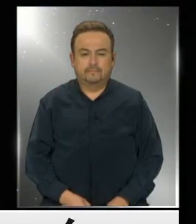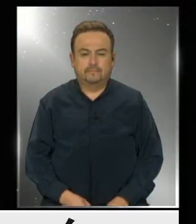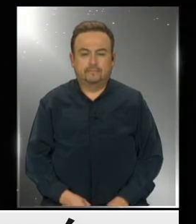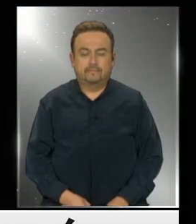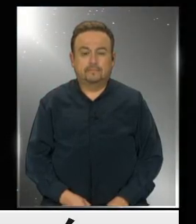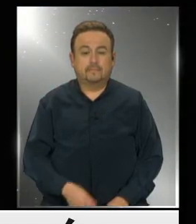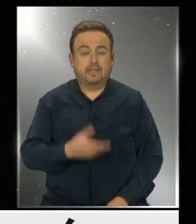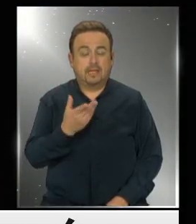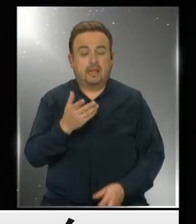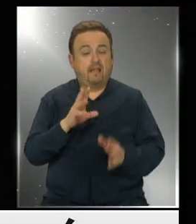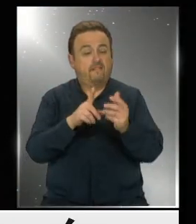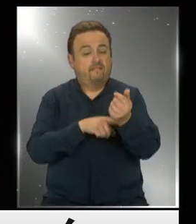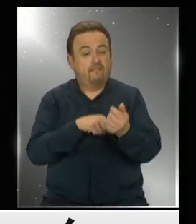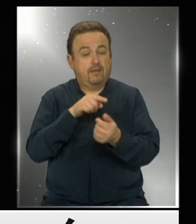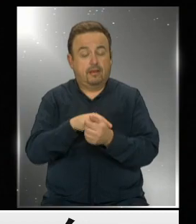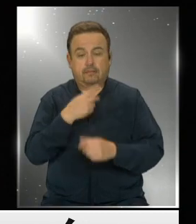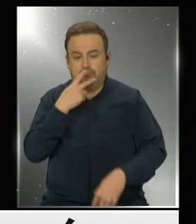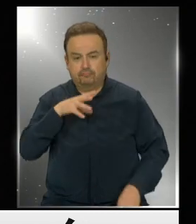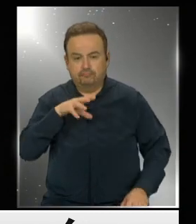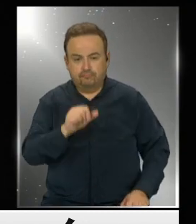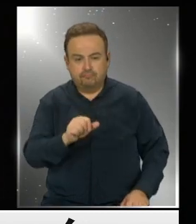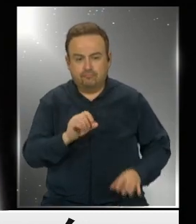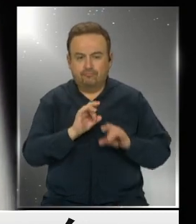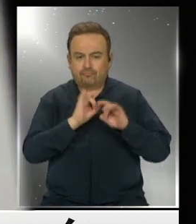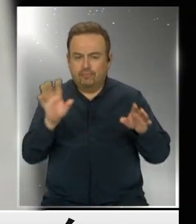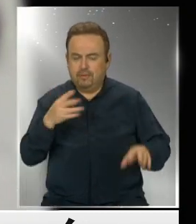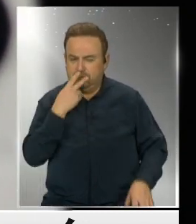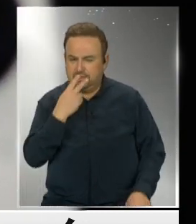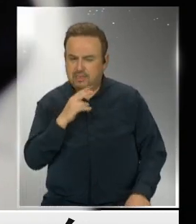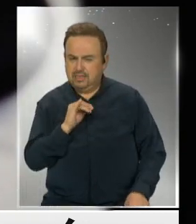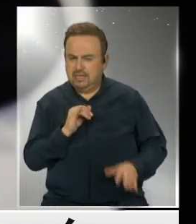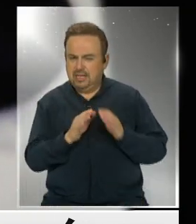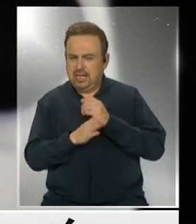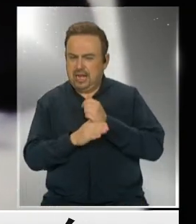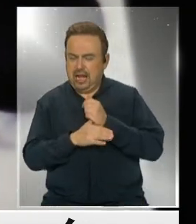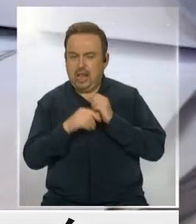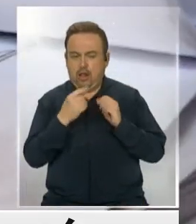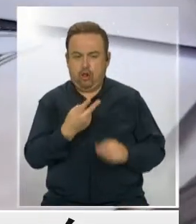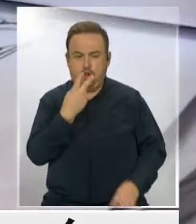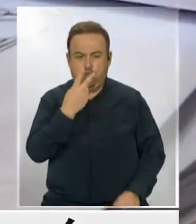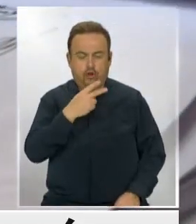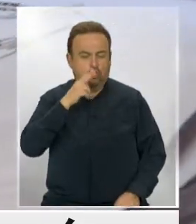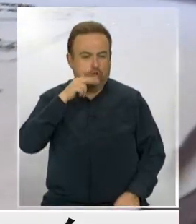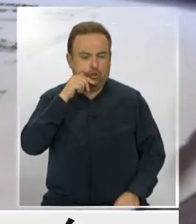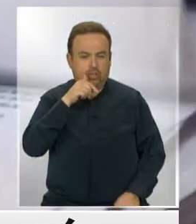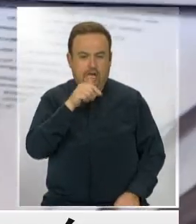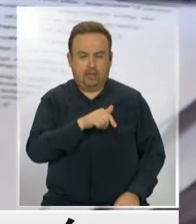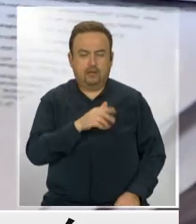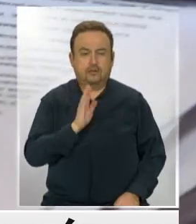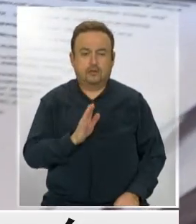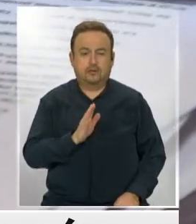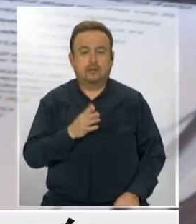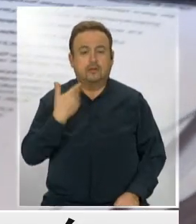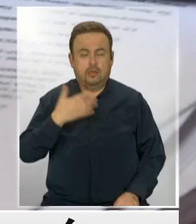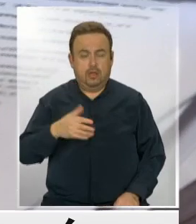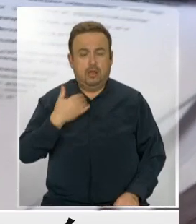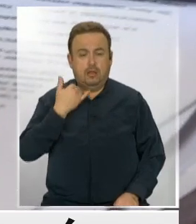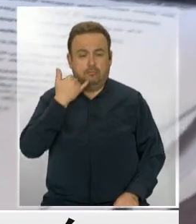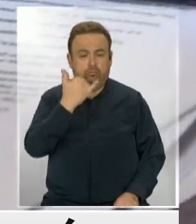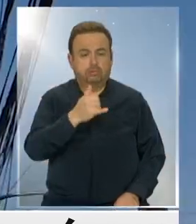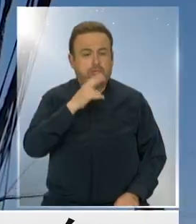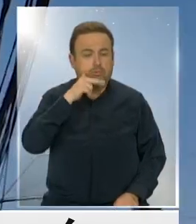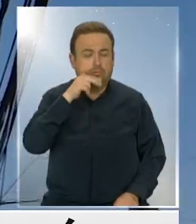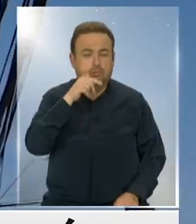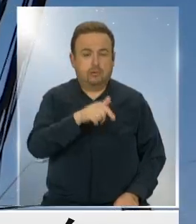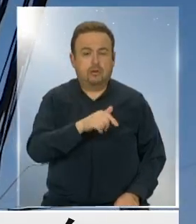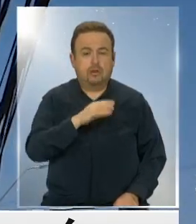Un drama familiar dejó al descubierto presuntas irregularidades que apuntan a dos notarios. Yo llamé a la notaría